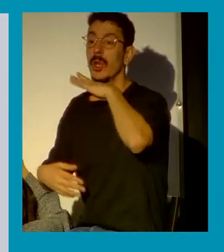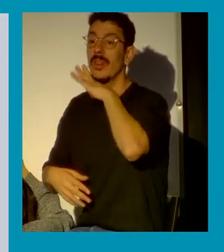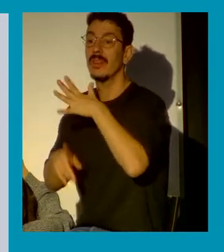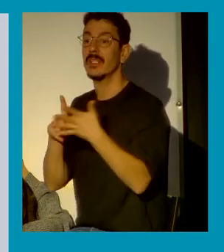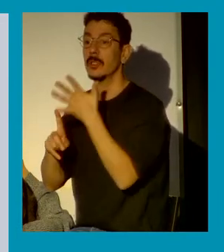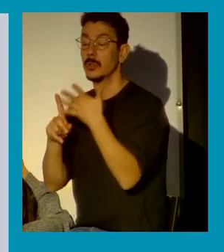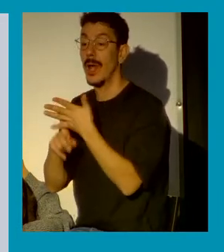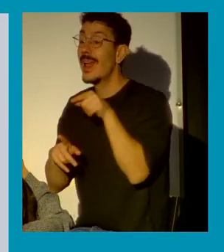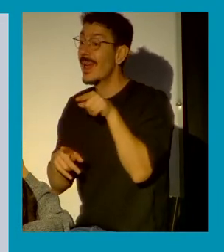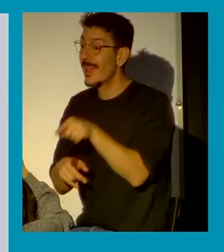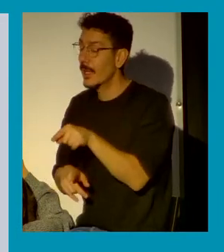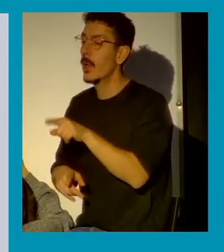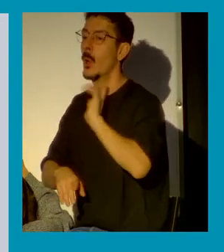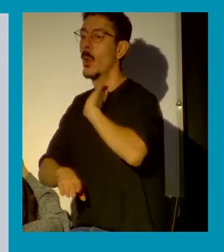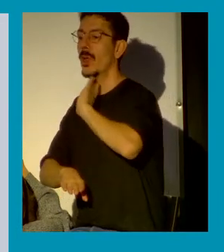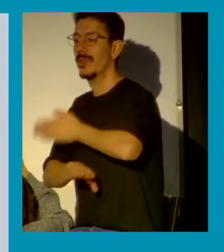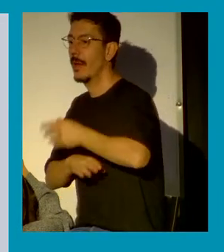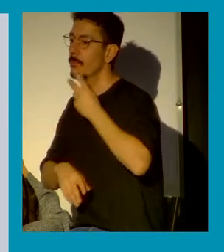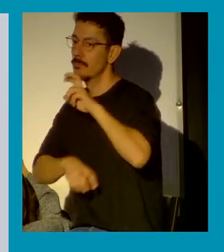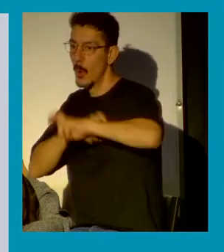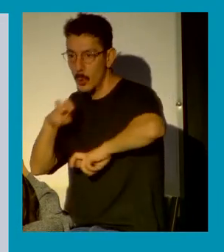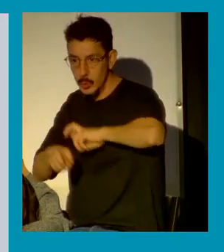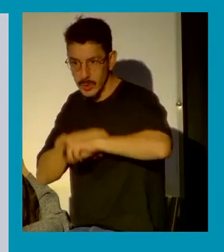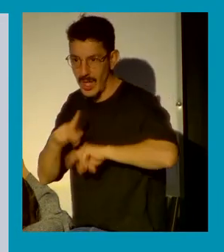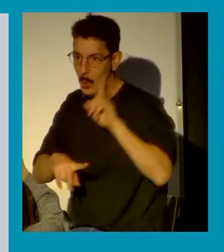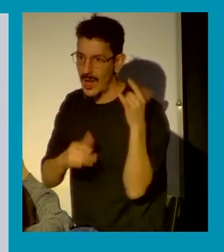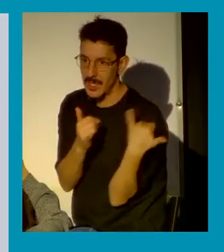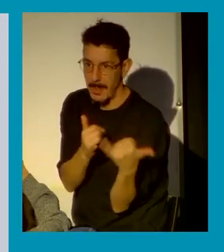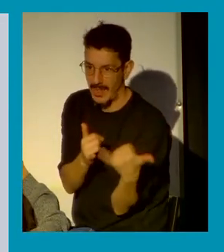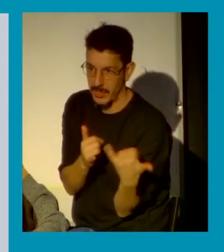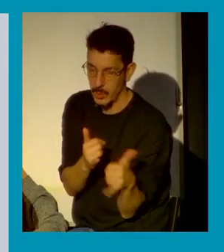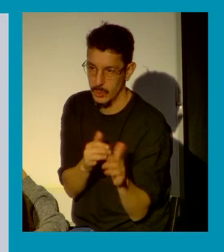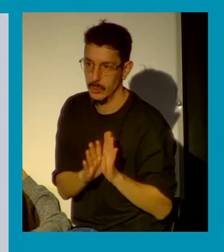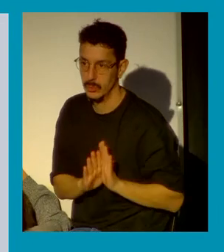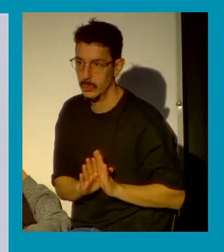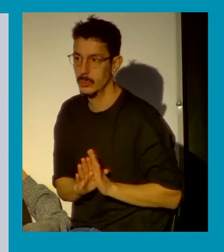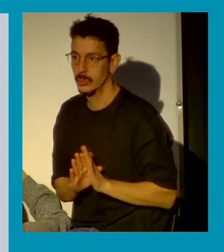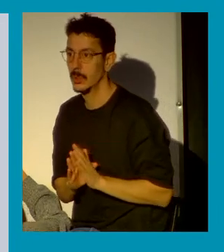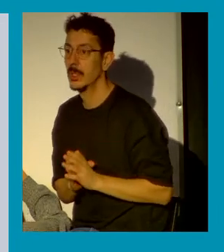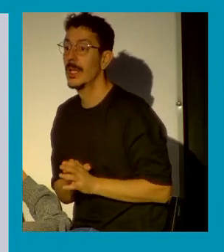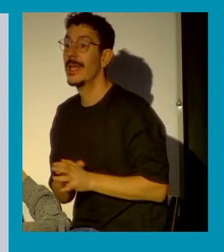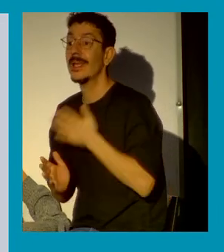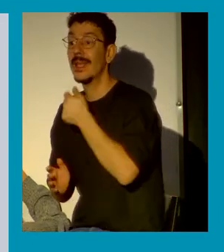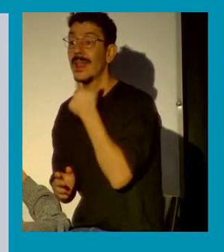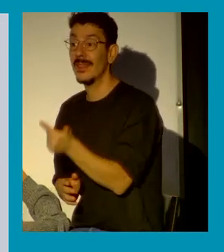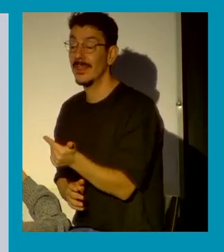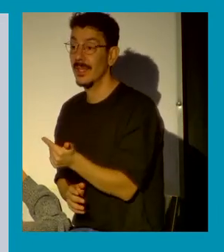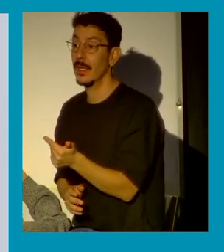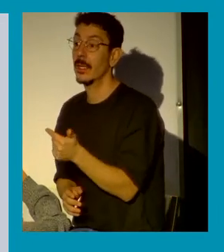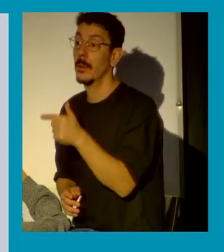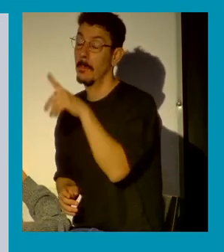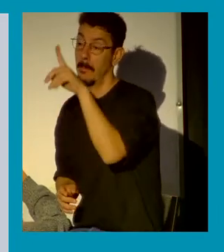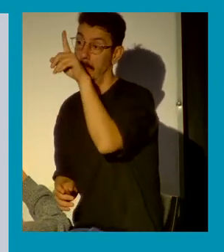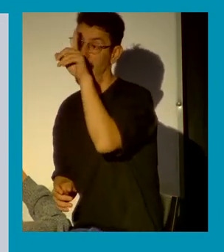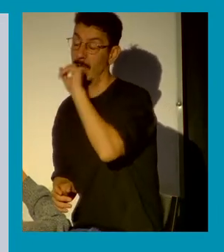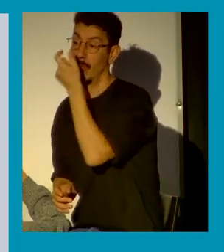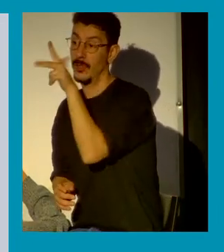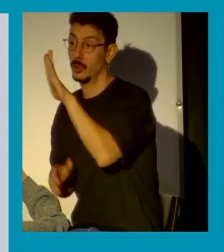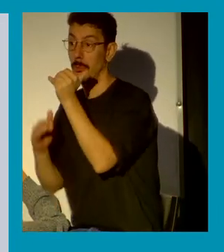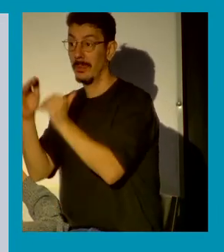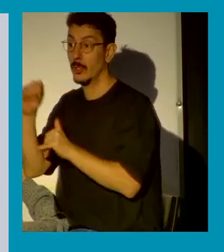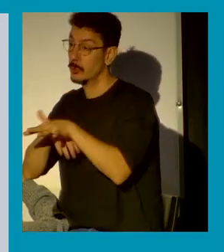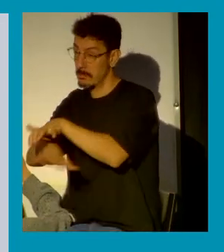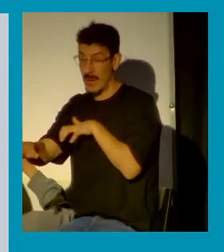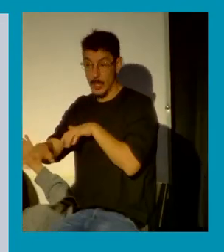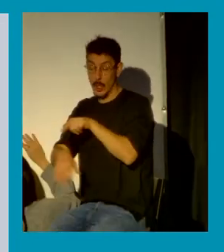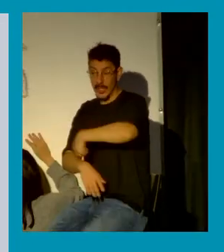reparación por la vía judicial no quiere decir que hayan más víctimas menores de edad de violencia sexual quiere decir que